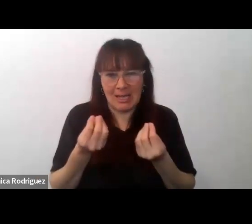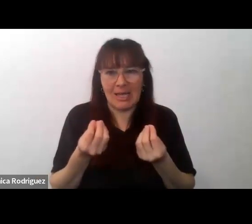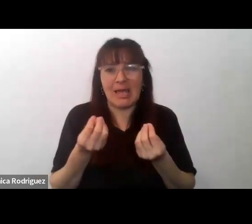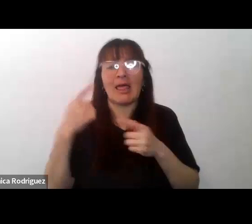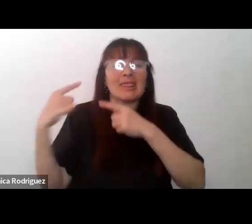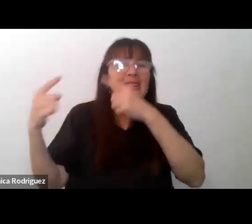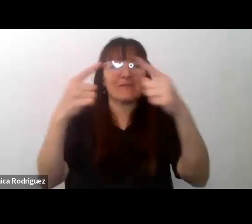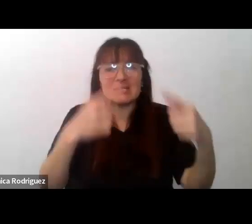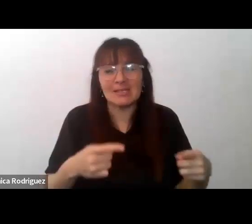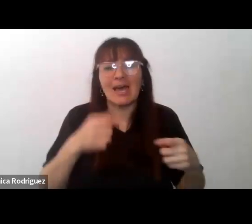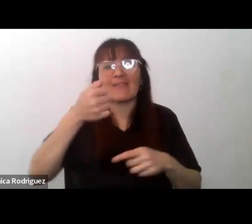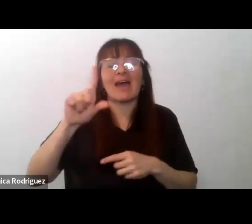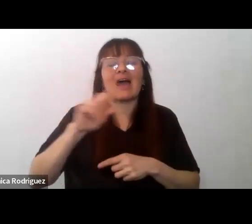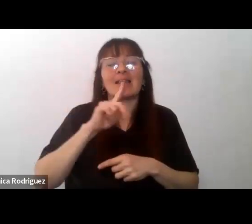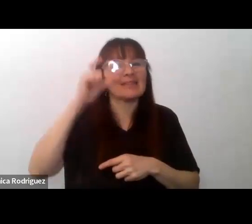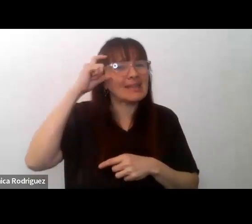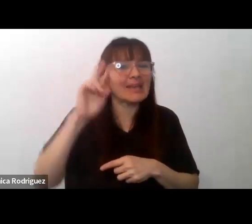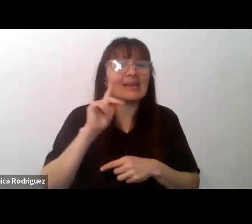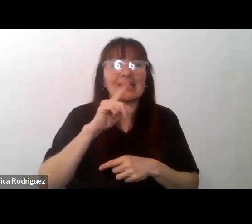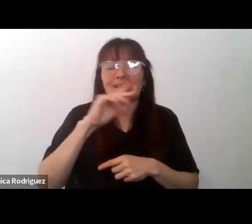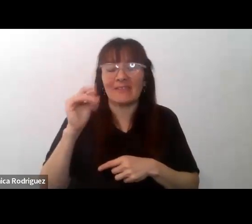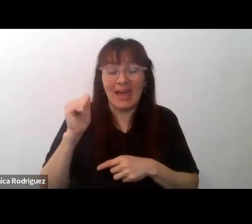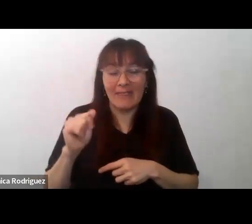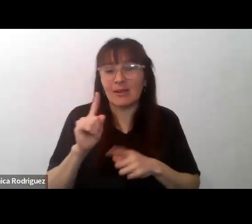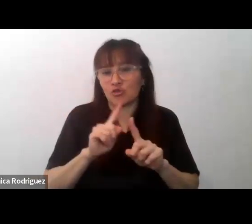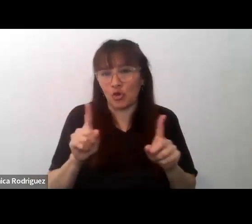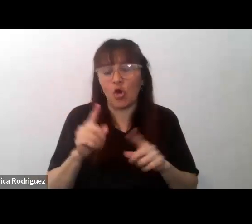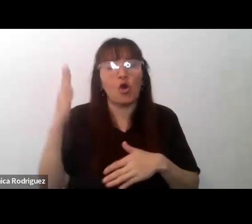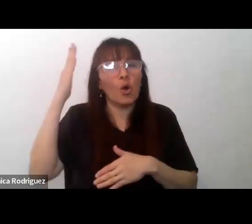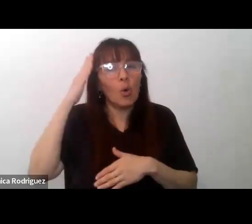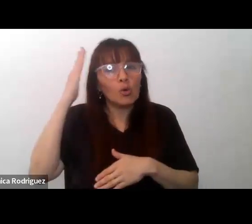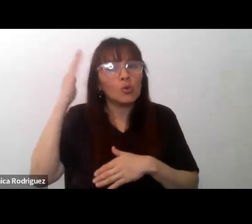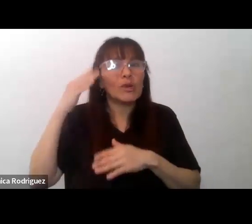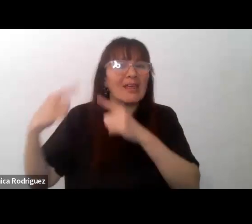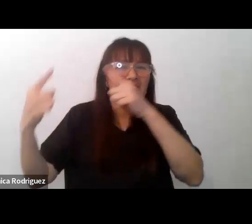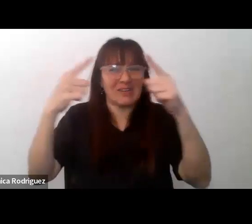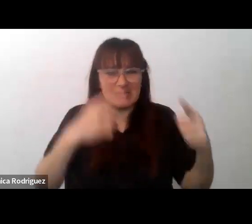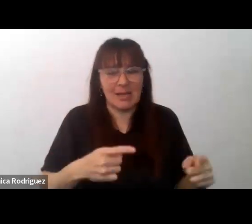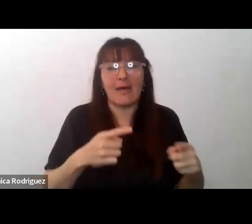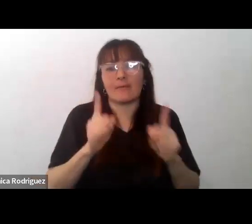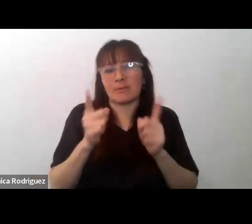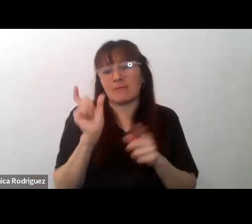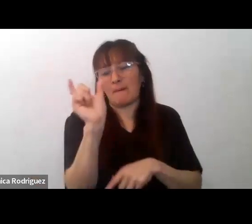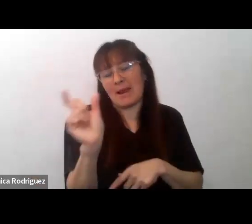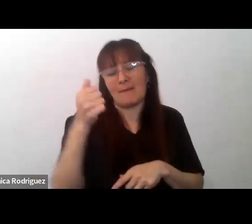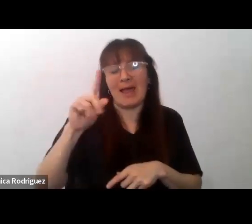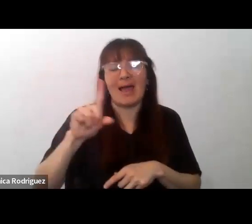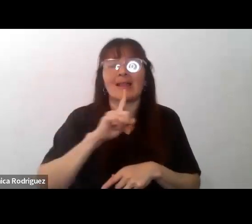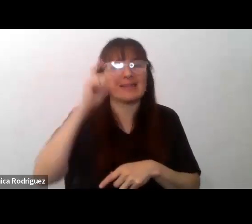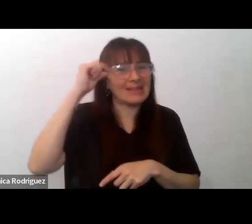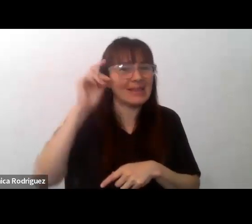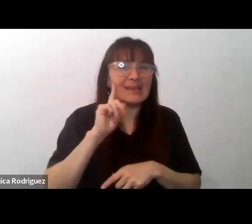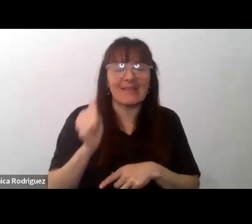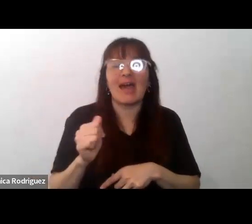diversidad y de la alteridad sino una cultura de la diversidad de la alteridad del diálogo y del